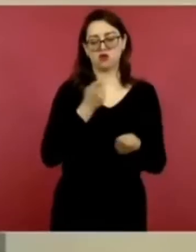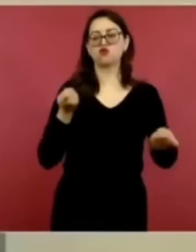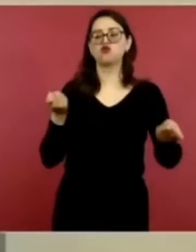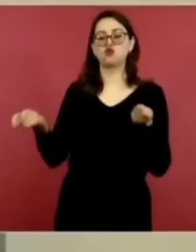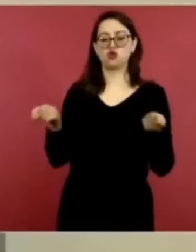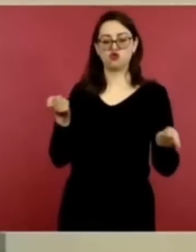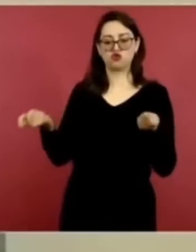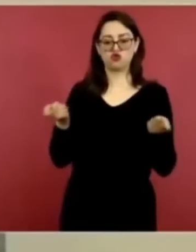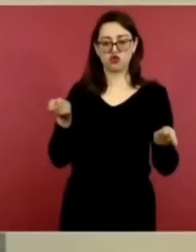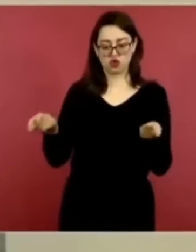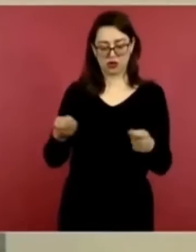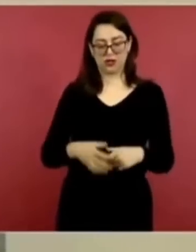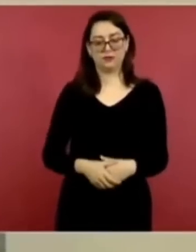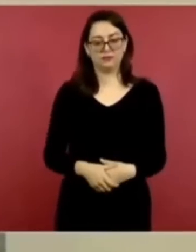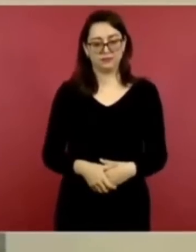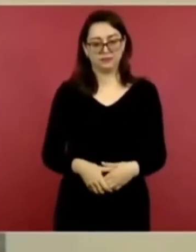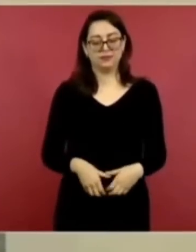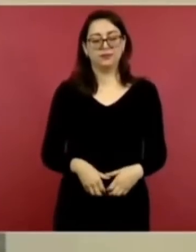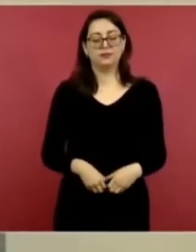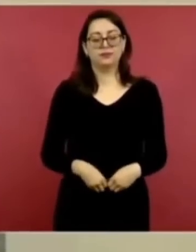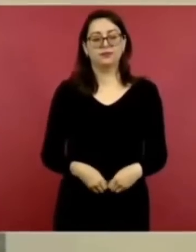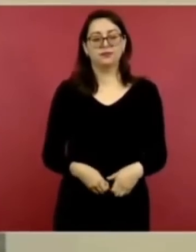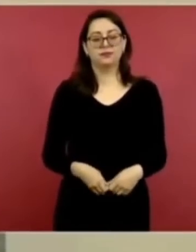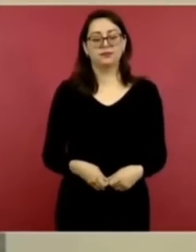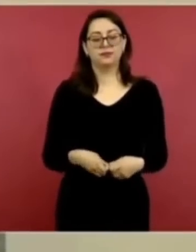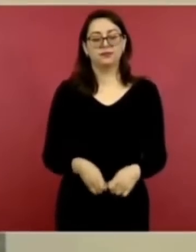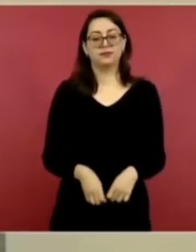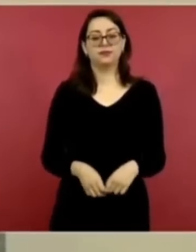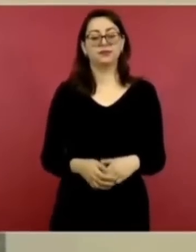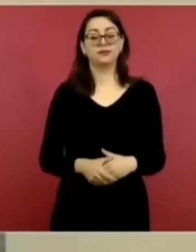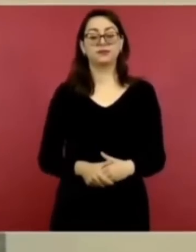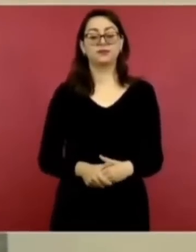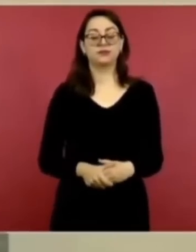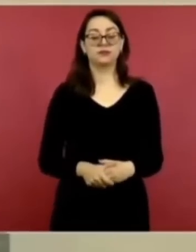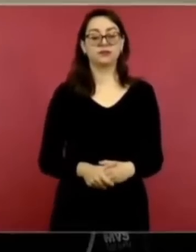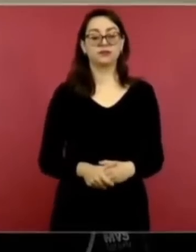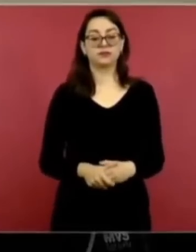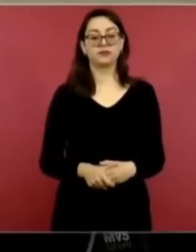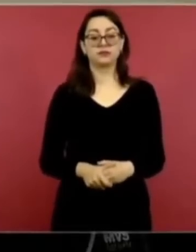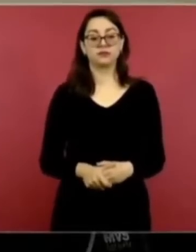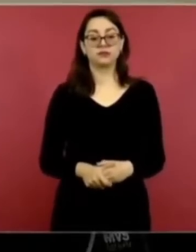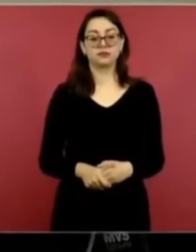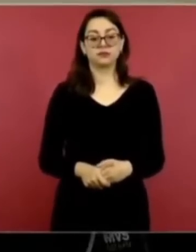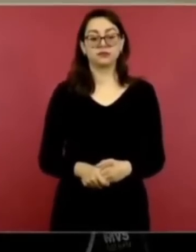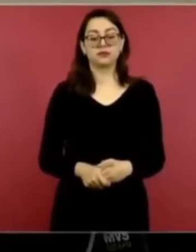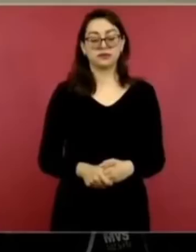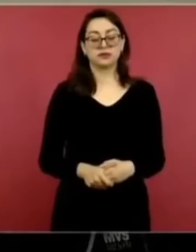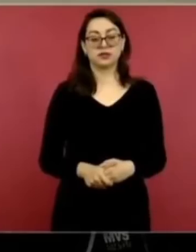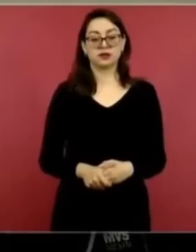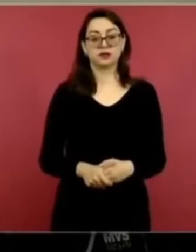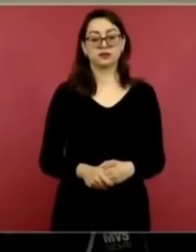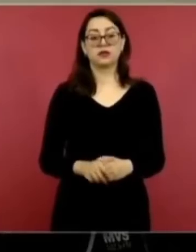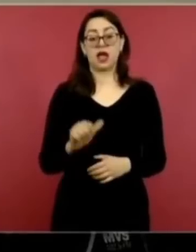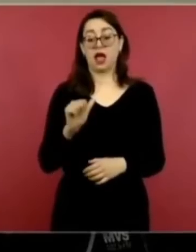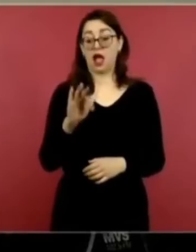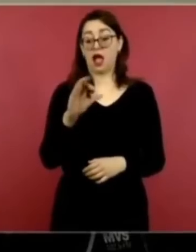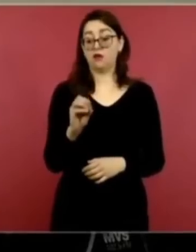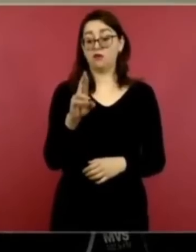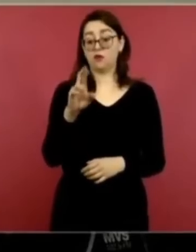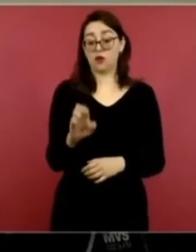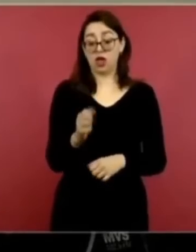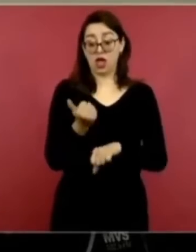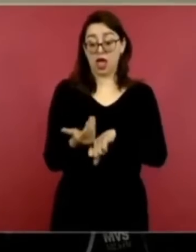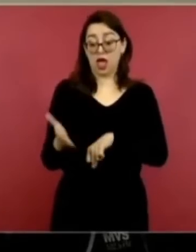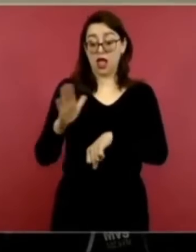Los Afores, la administración de estas pensiones se da a